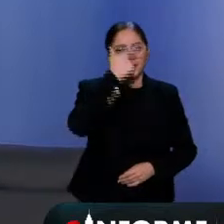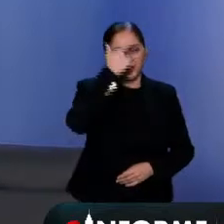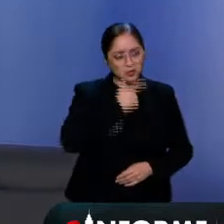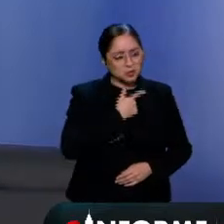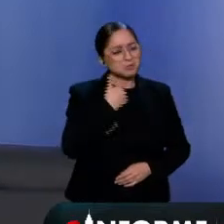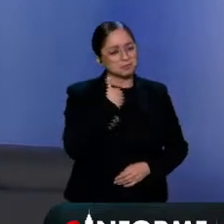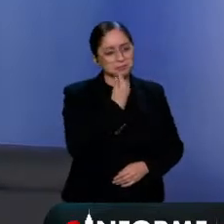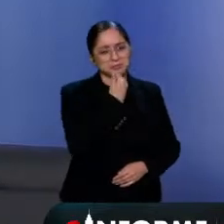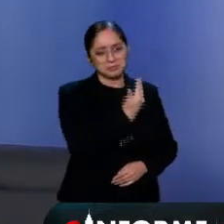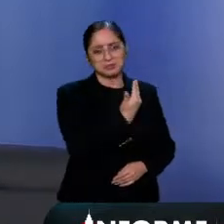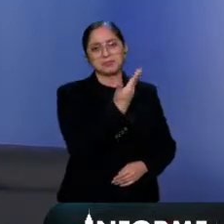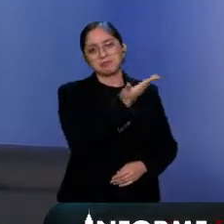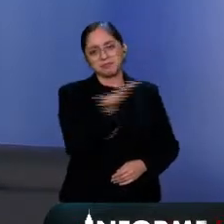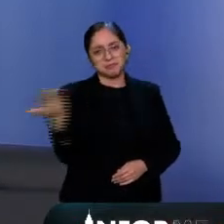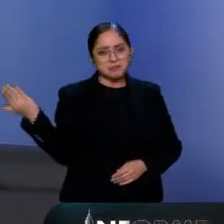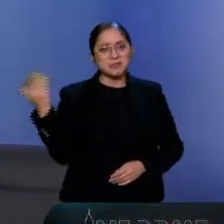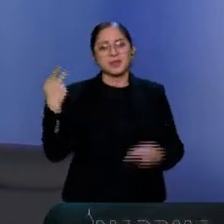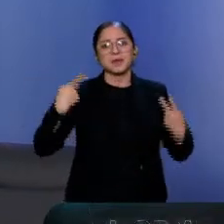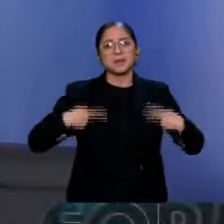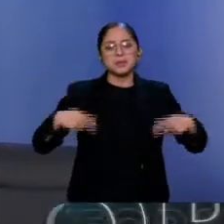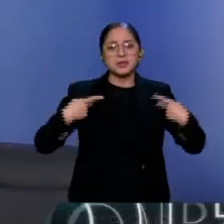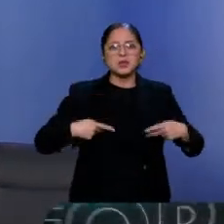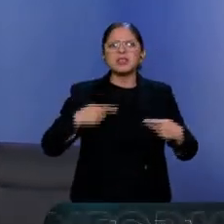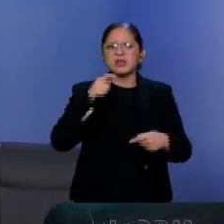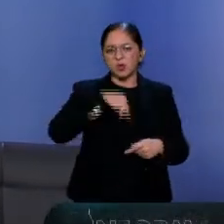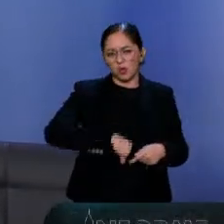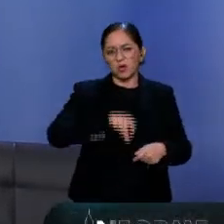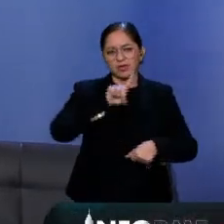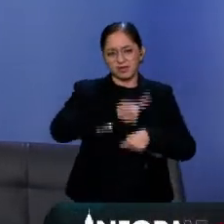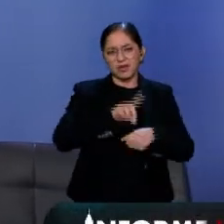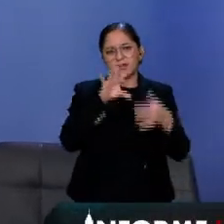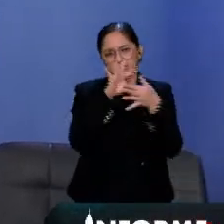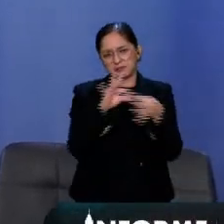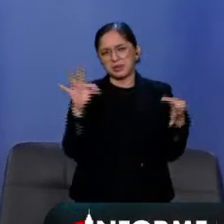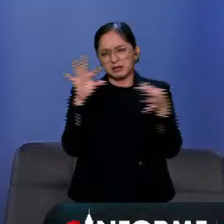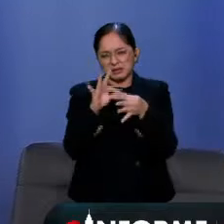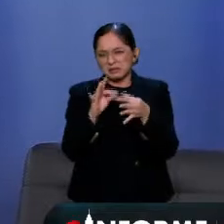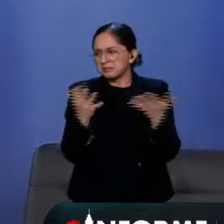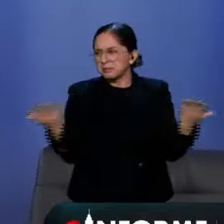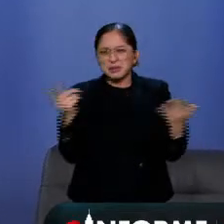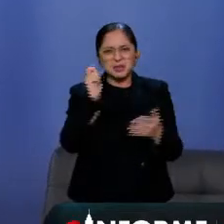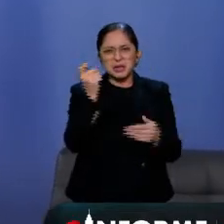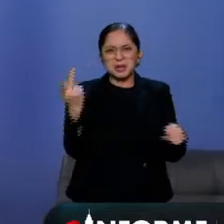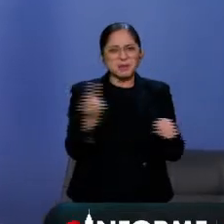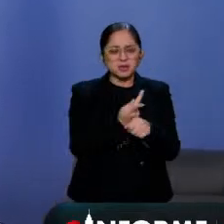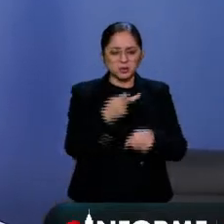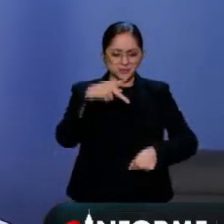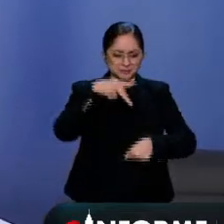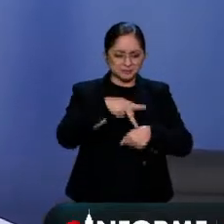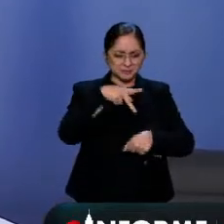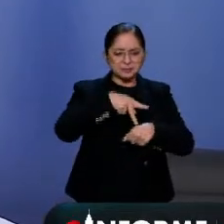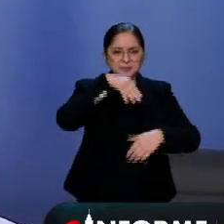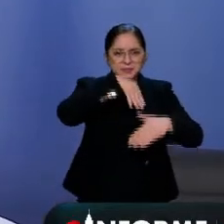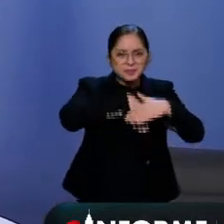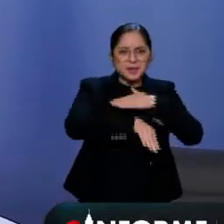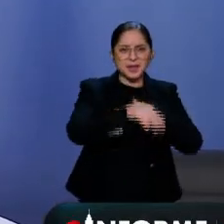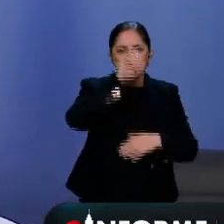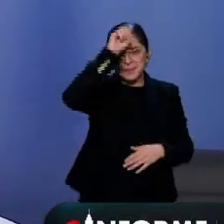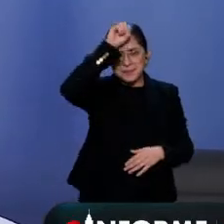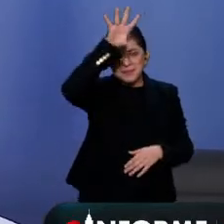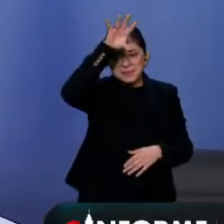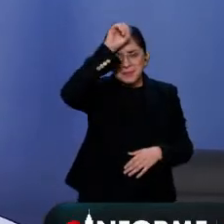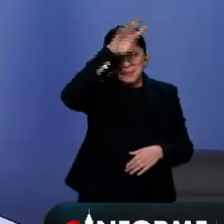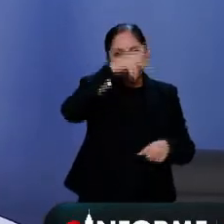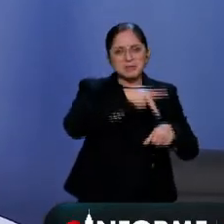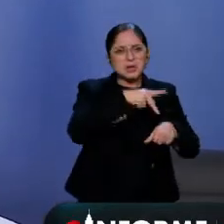a actualizar en dónde nos encontramos con el proceso de rescate de los mineros atrapados en la mina Pinavete, allá en Coahuila. Este fin de semana se